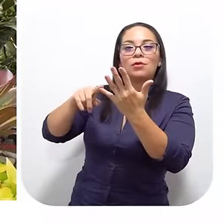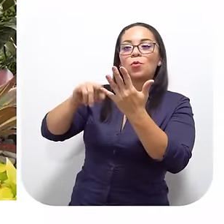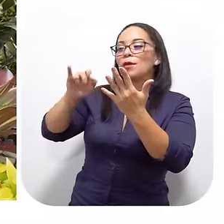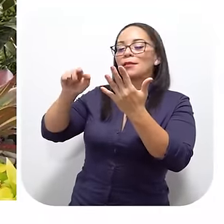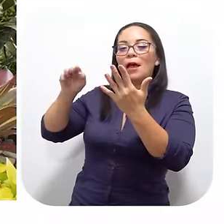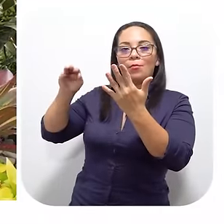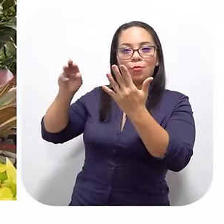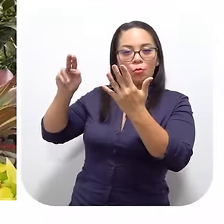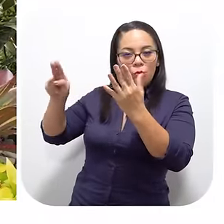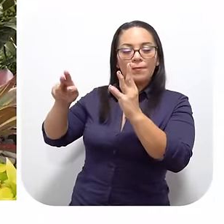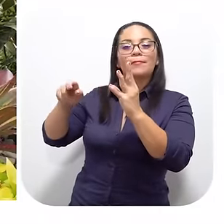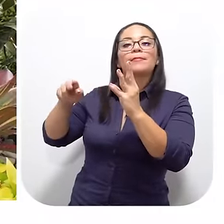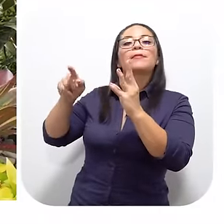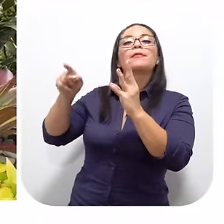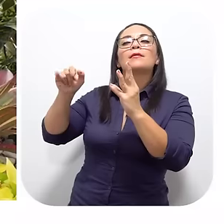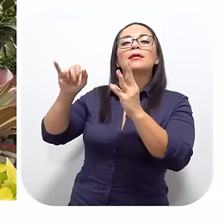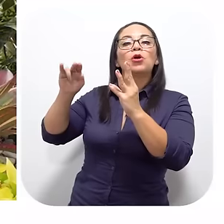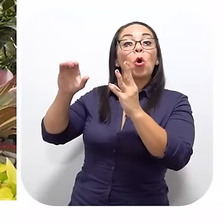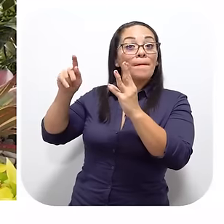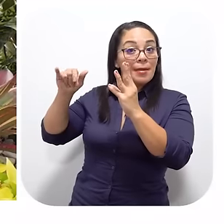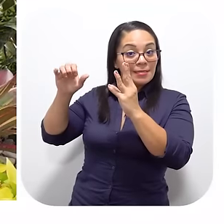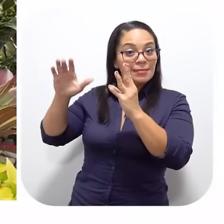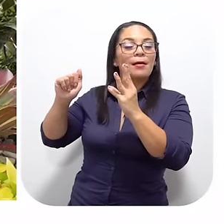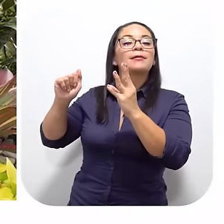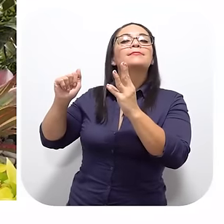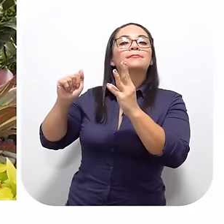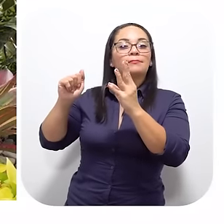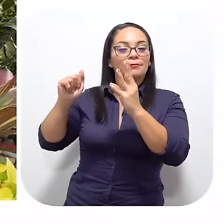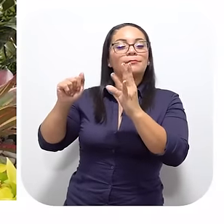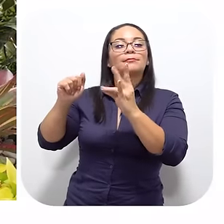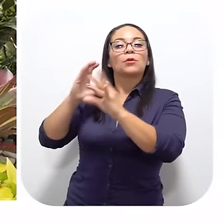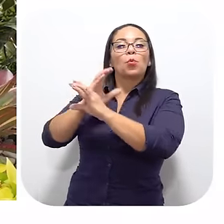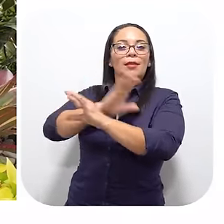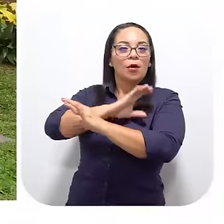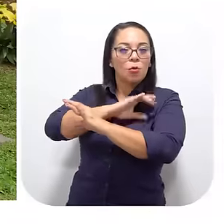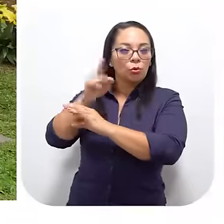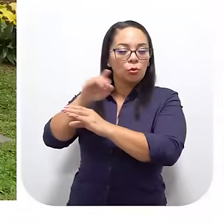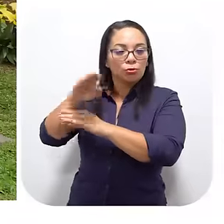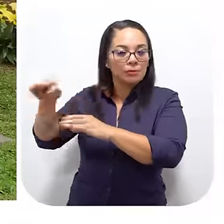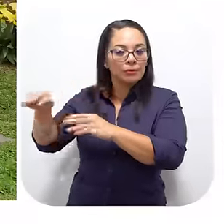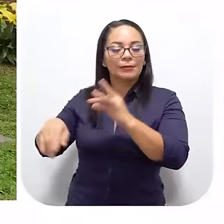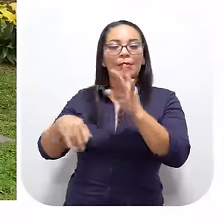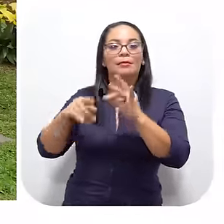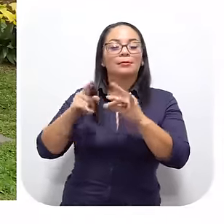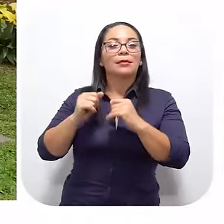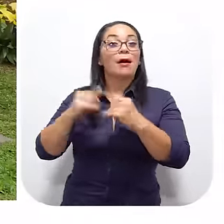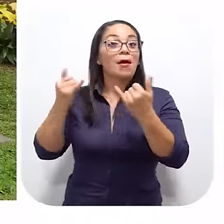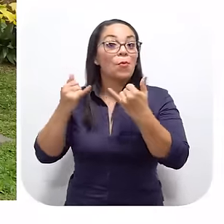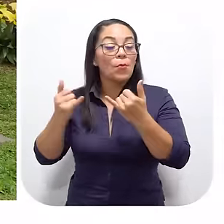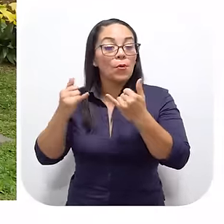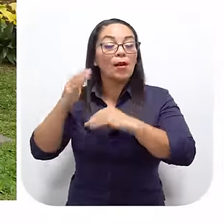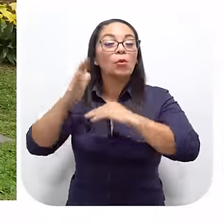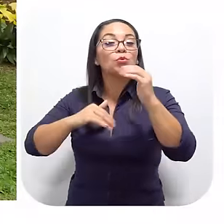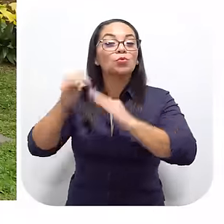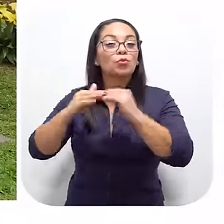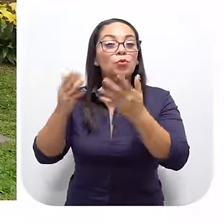Marino INAMO Ministerio de Trabajo INCOPESCA INCOPESCA INCOPESCA GUARDACOSTAS GUARDACOSTAS GUARDACOSTAS